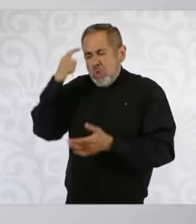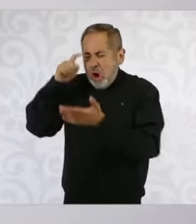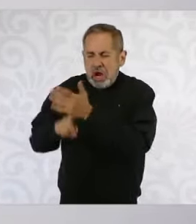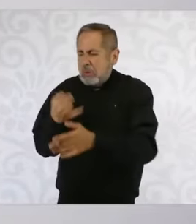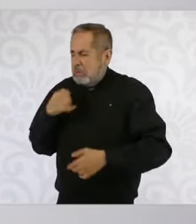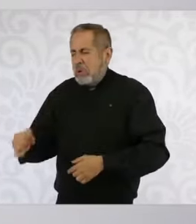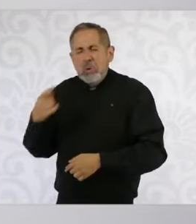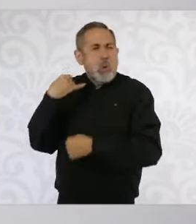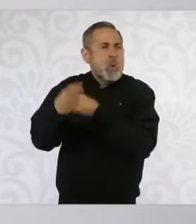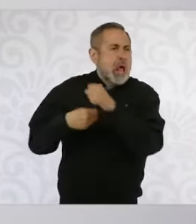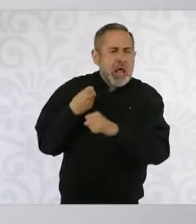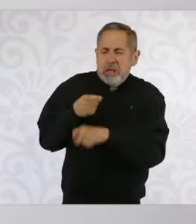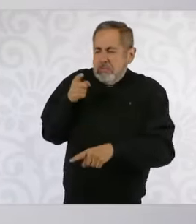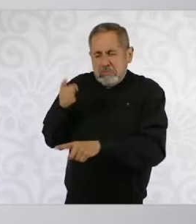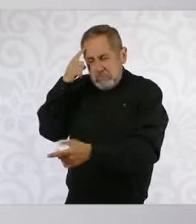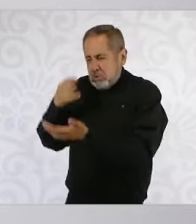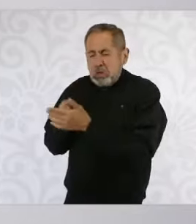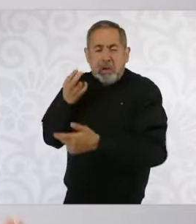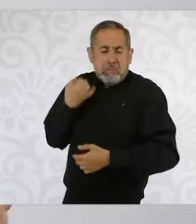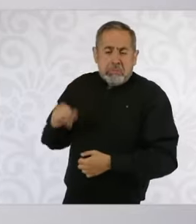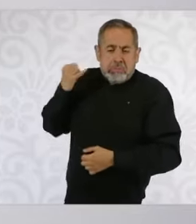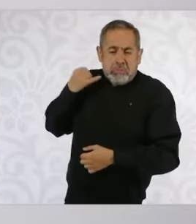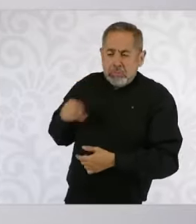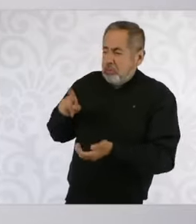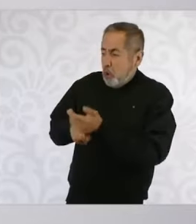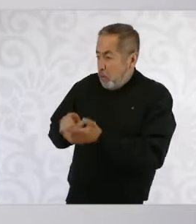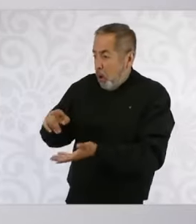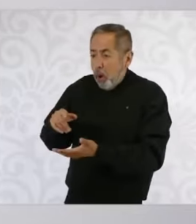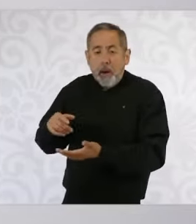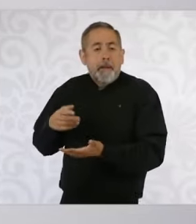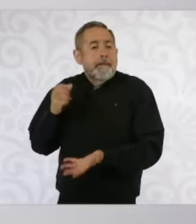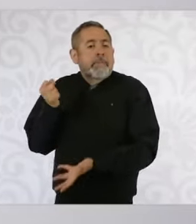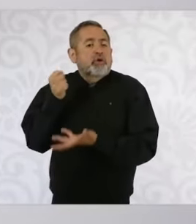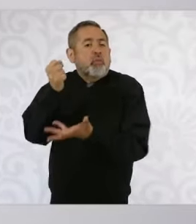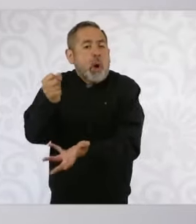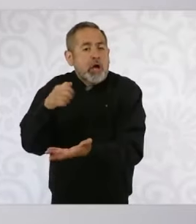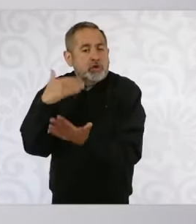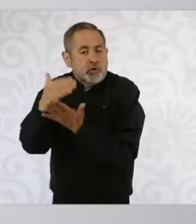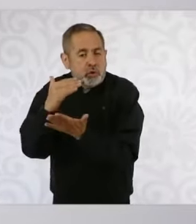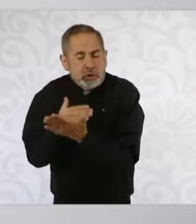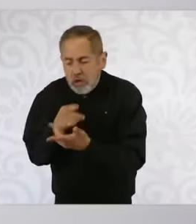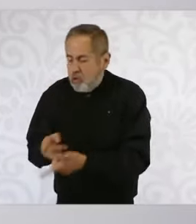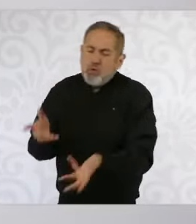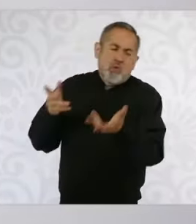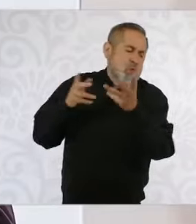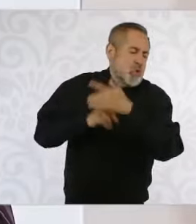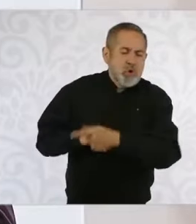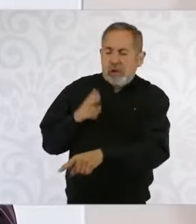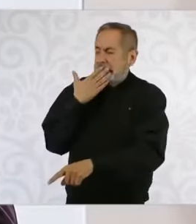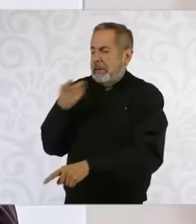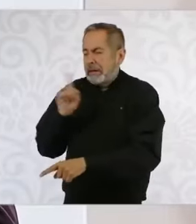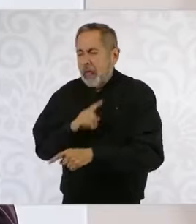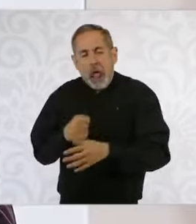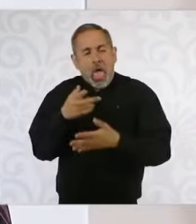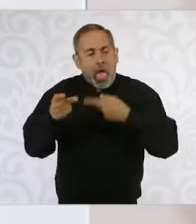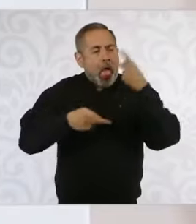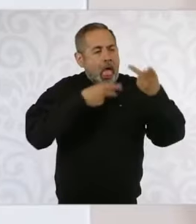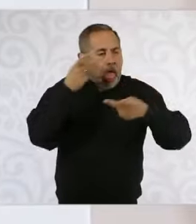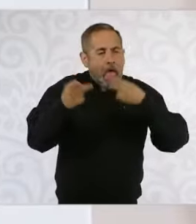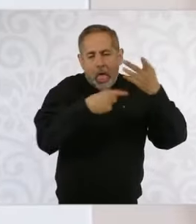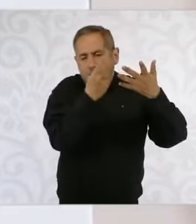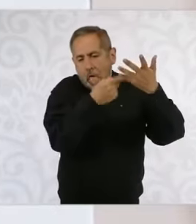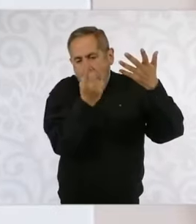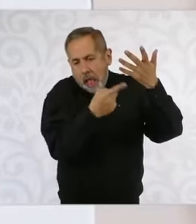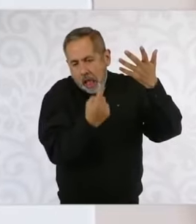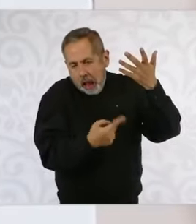próximo año, que el paquete presupuestal no era real y otros más que se